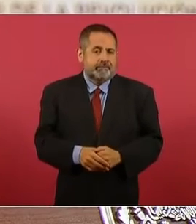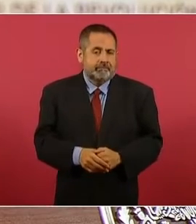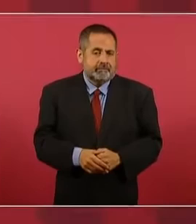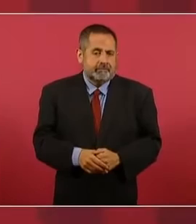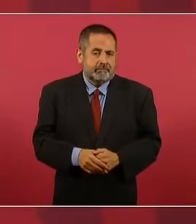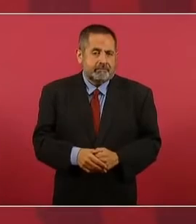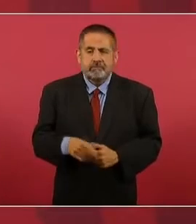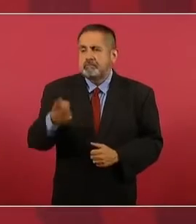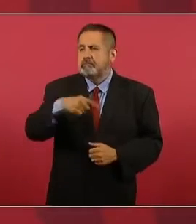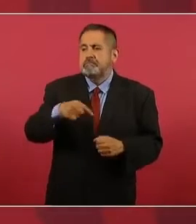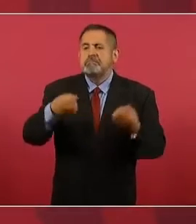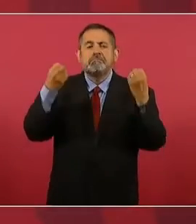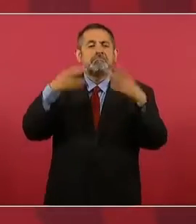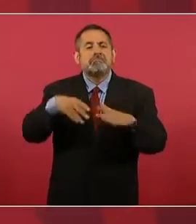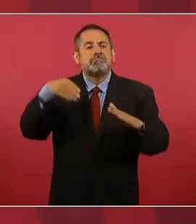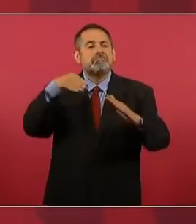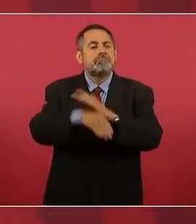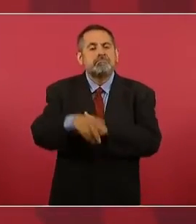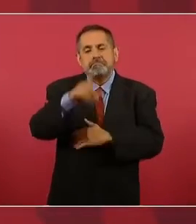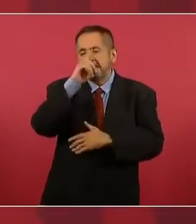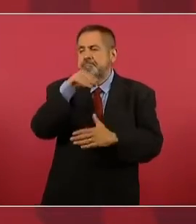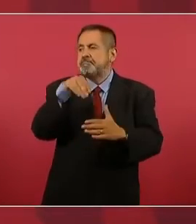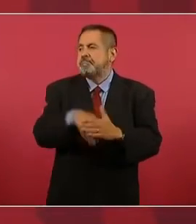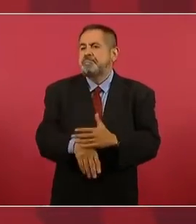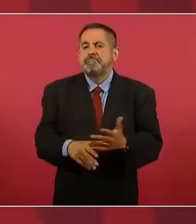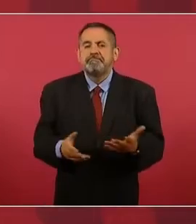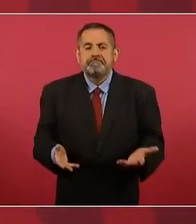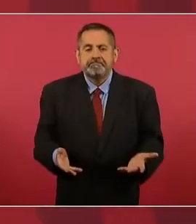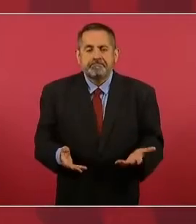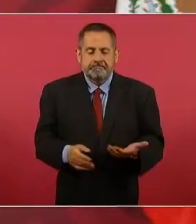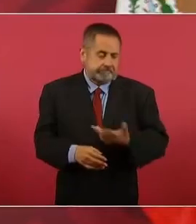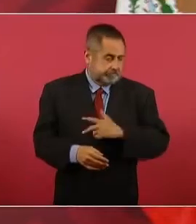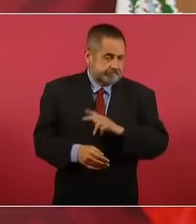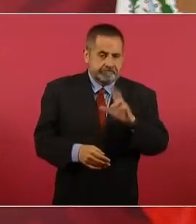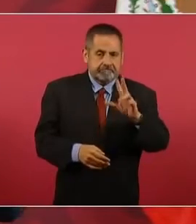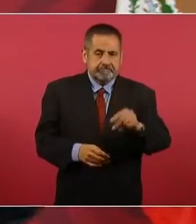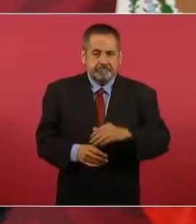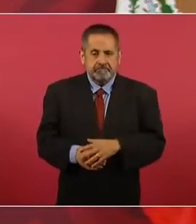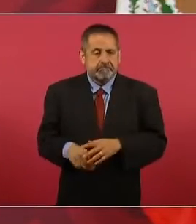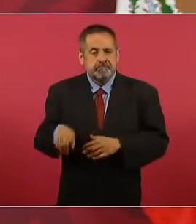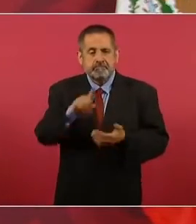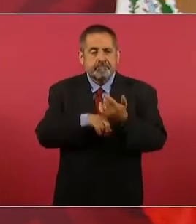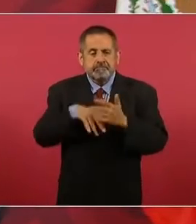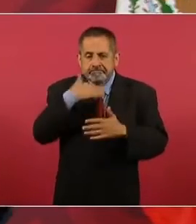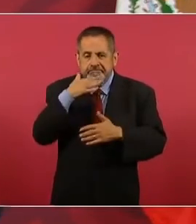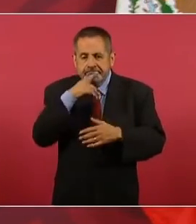y se echa a perder, se corrompa,